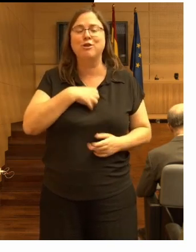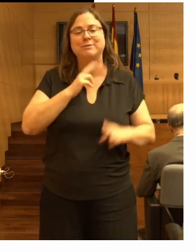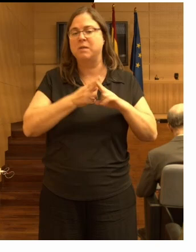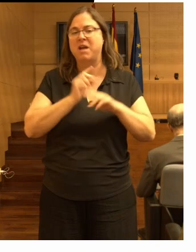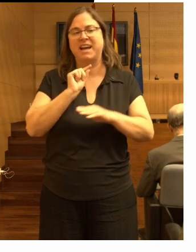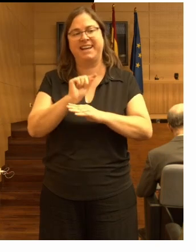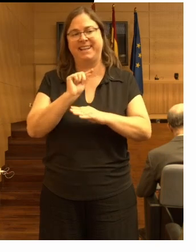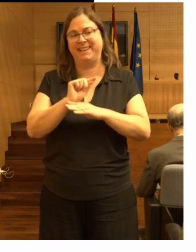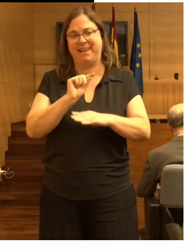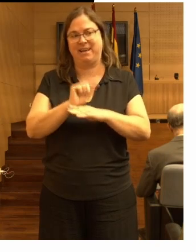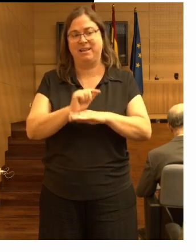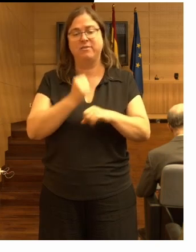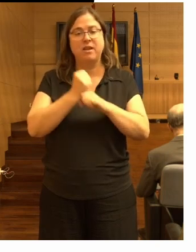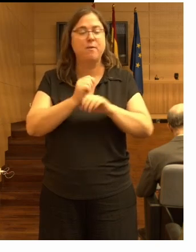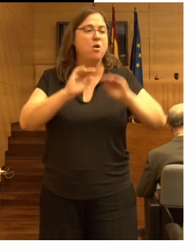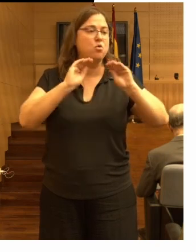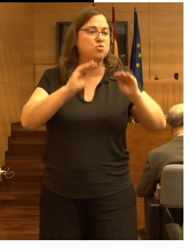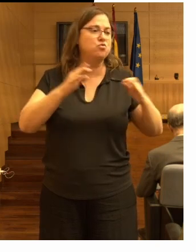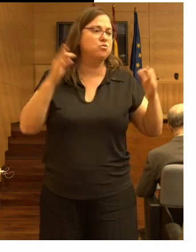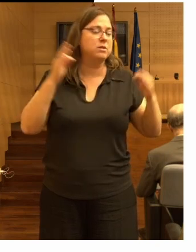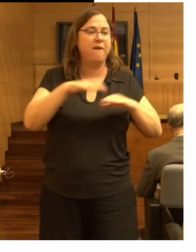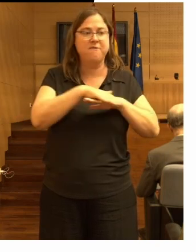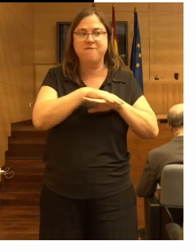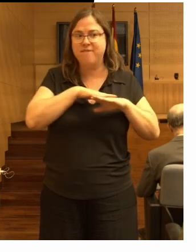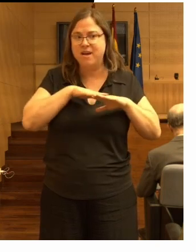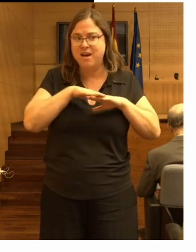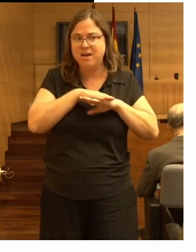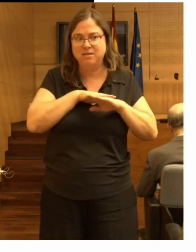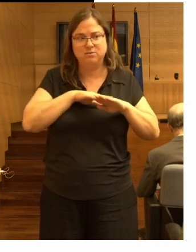su labor fue esencial